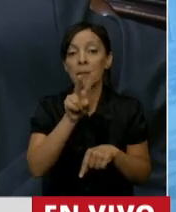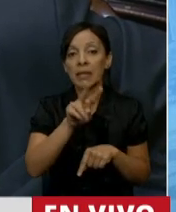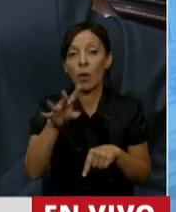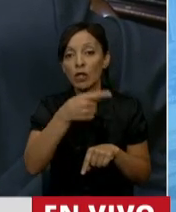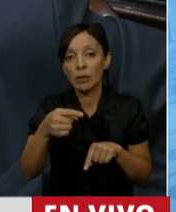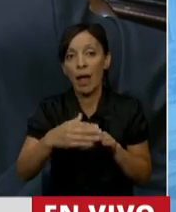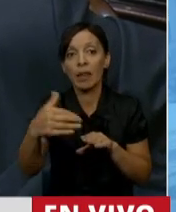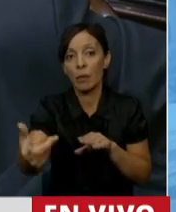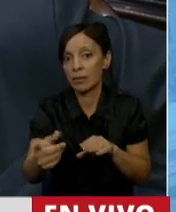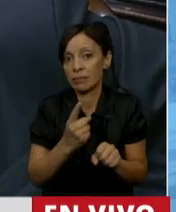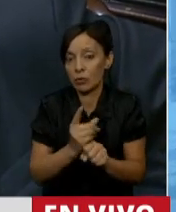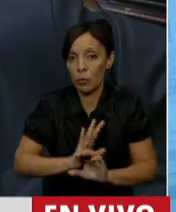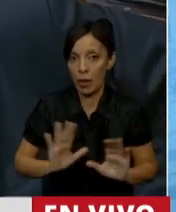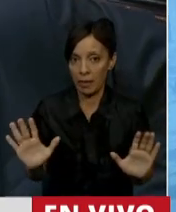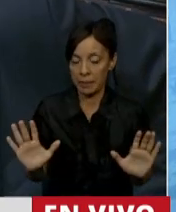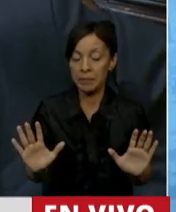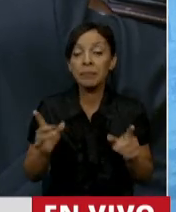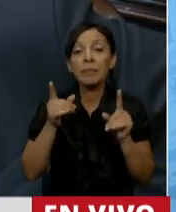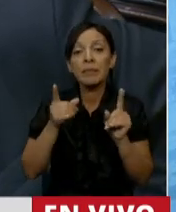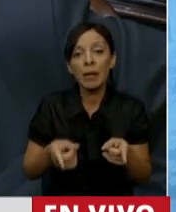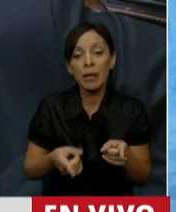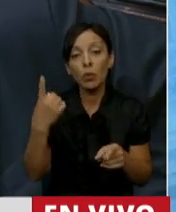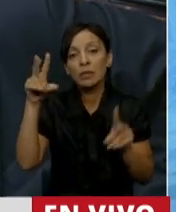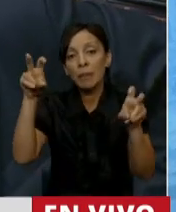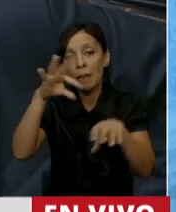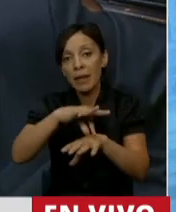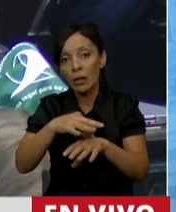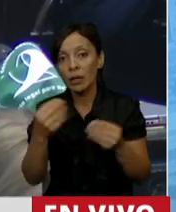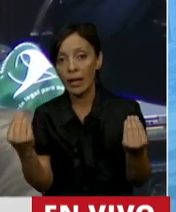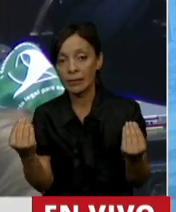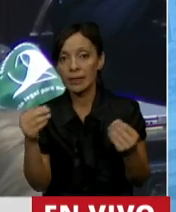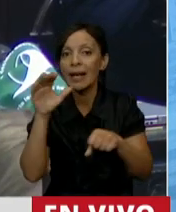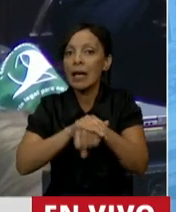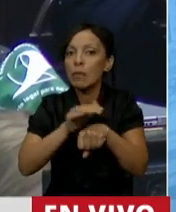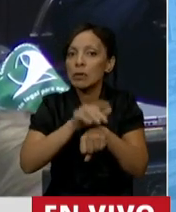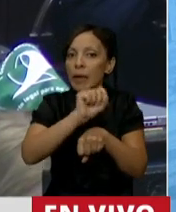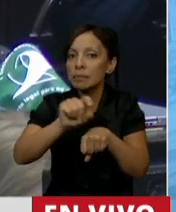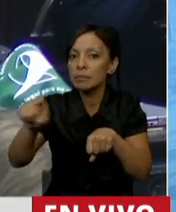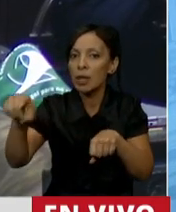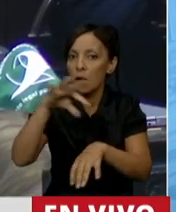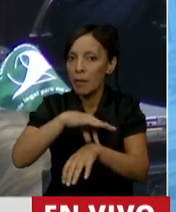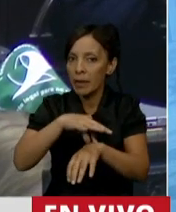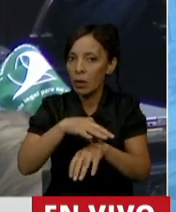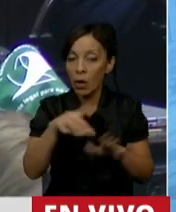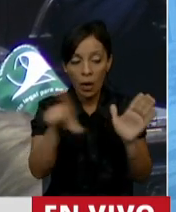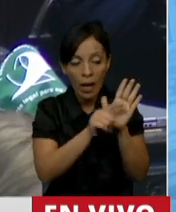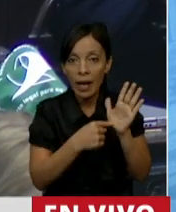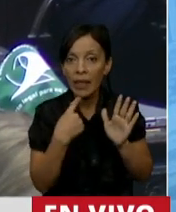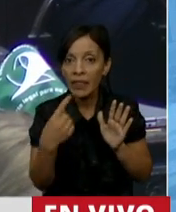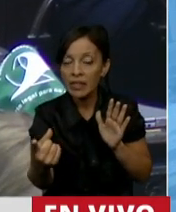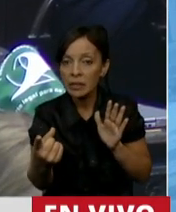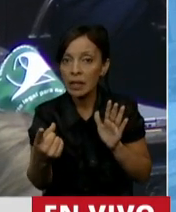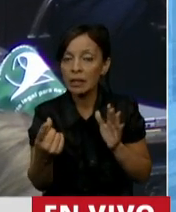la semana 24. Finalmente, hay un tema médico, que es la responsabilidad de los médicos. Nosotros, con la ley, estamos previendo